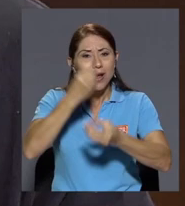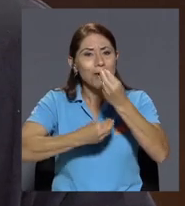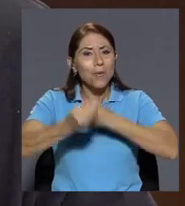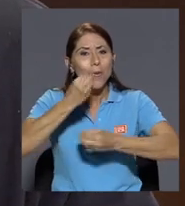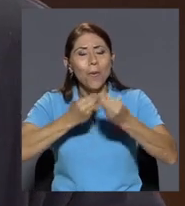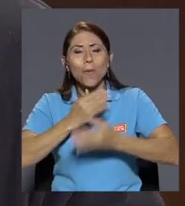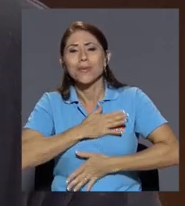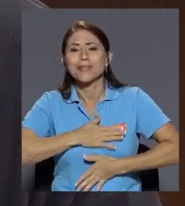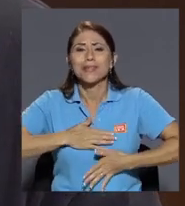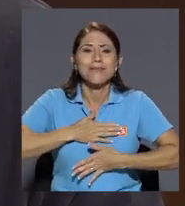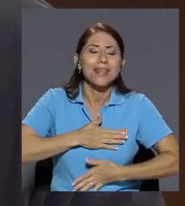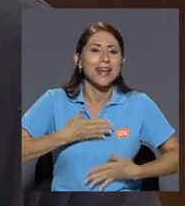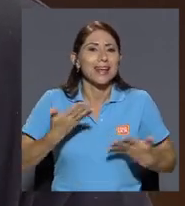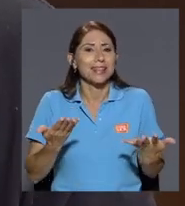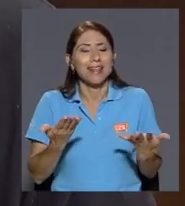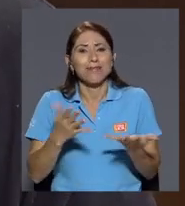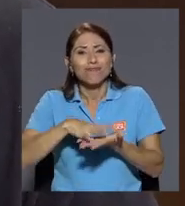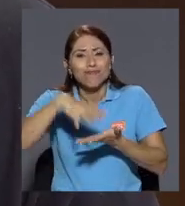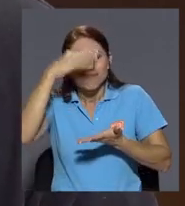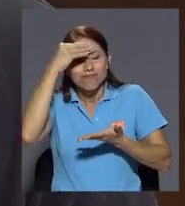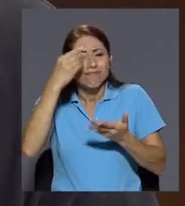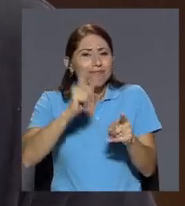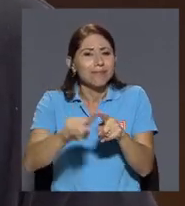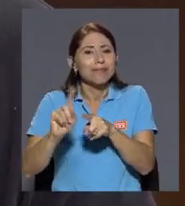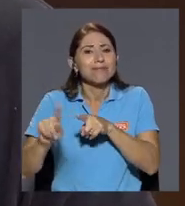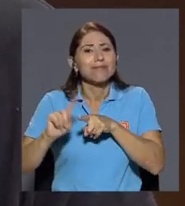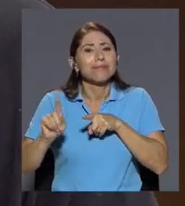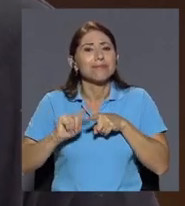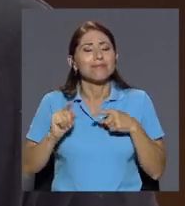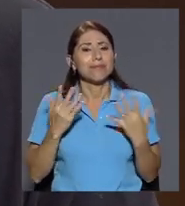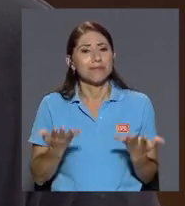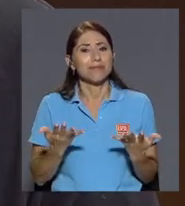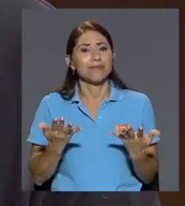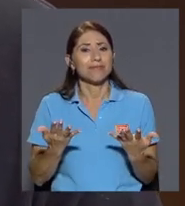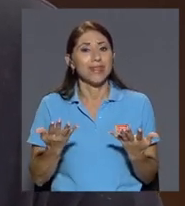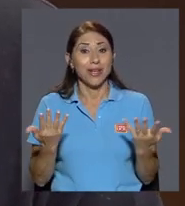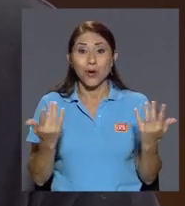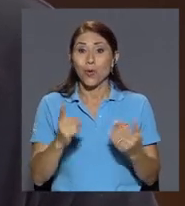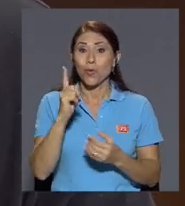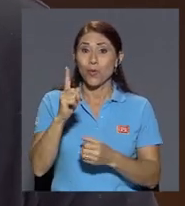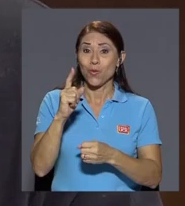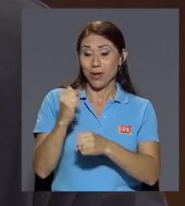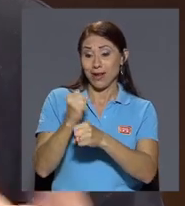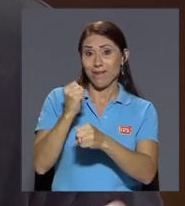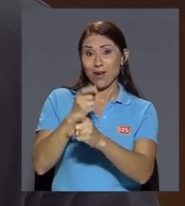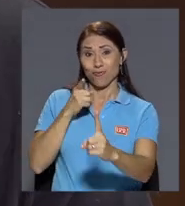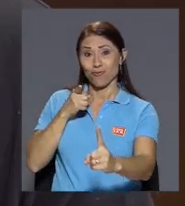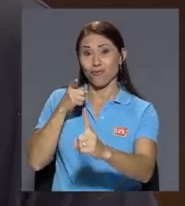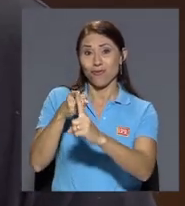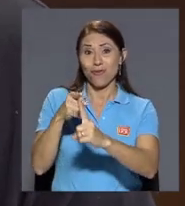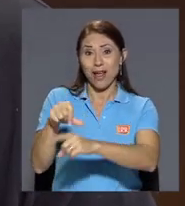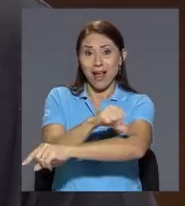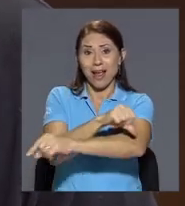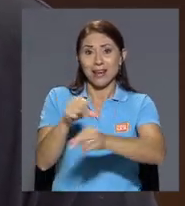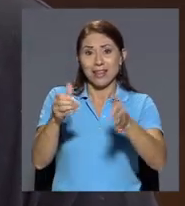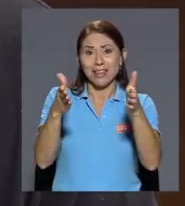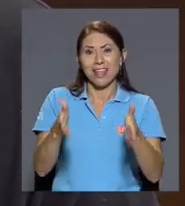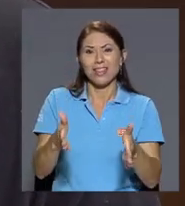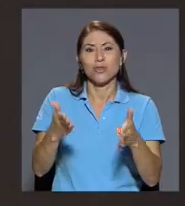que la gente se divierta para que la gente se eduque en fin la función del arquitecto es crear esos escenarios